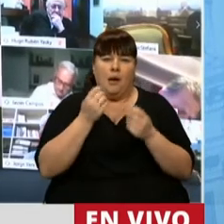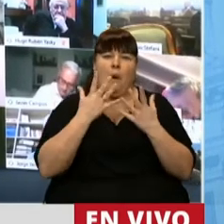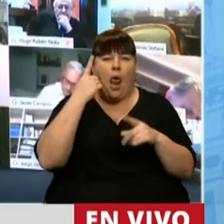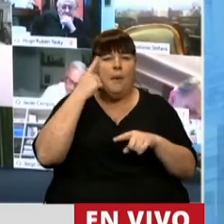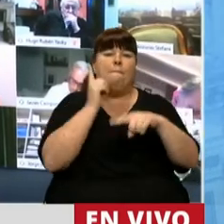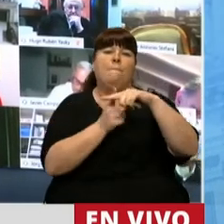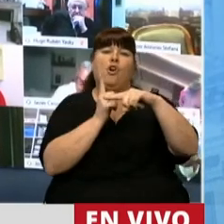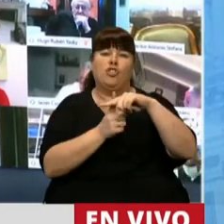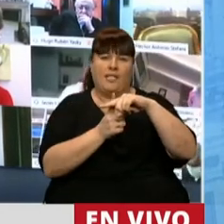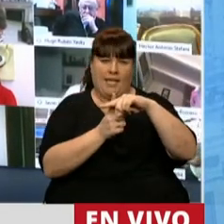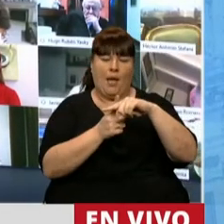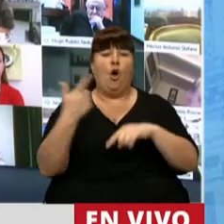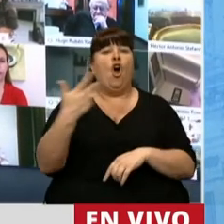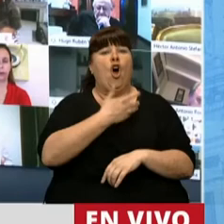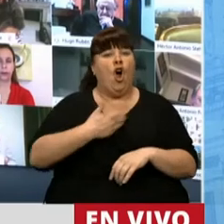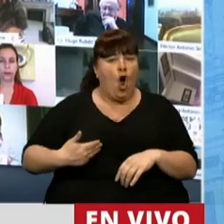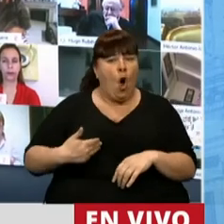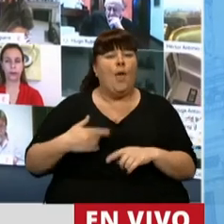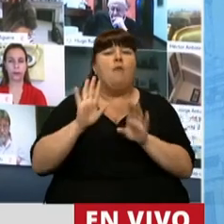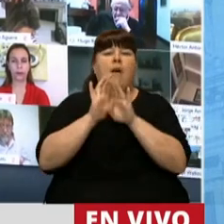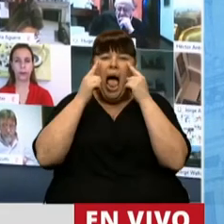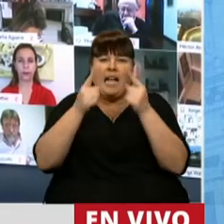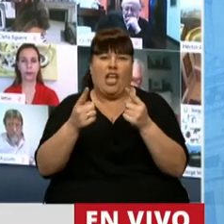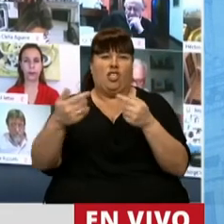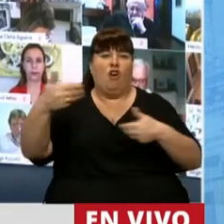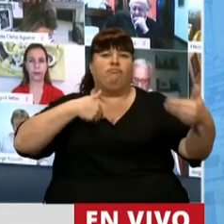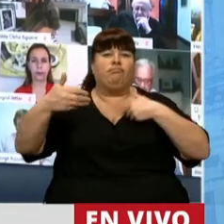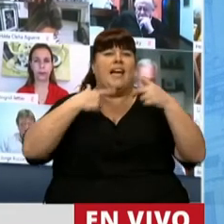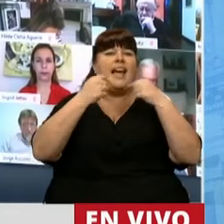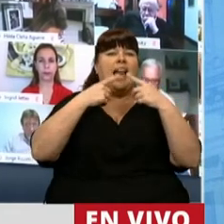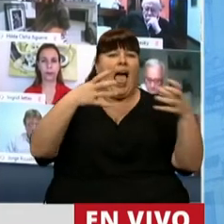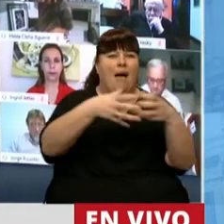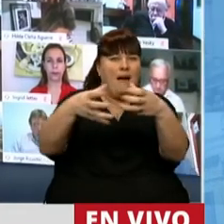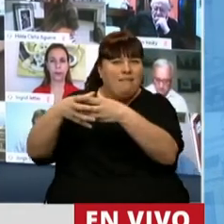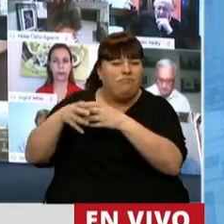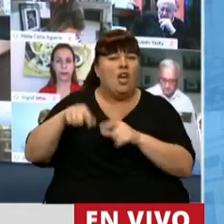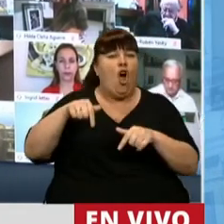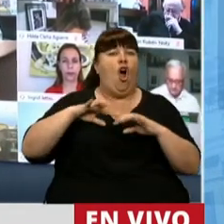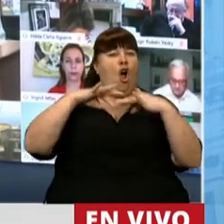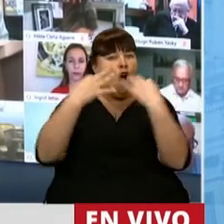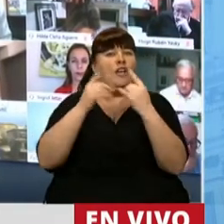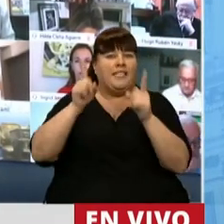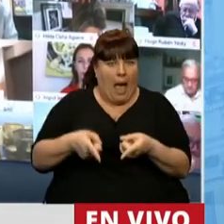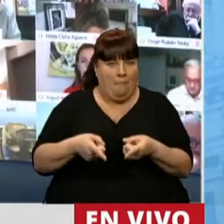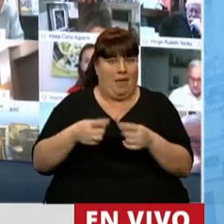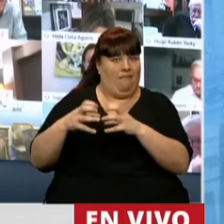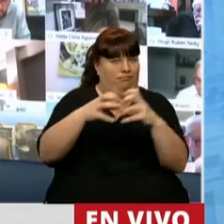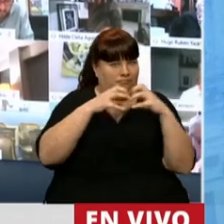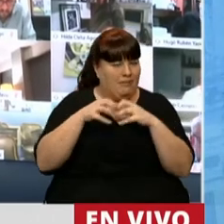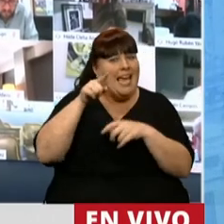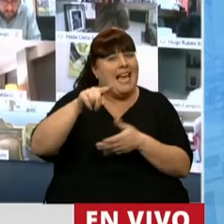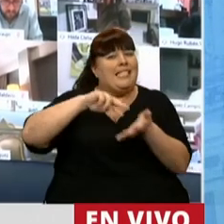positivamente que nuestro gobierno escucha la demanda de los sectores y que esta Cámara hoy se está haciendo eco de ese